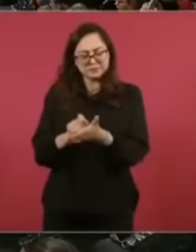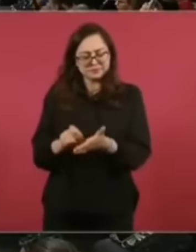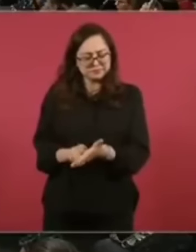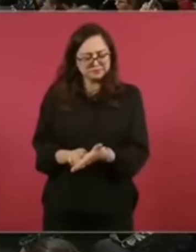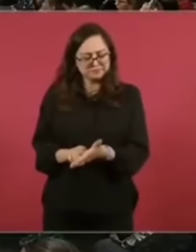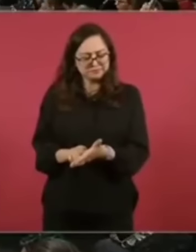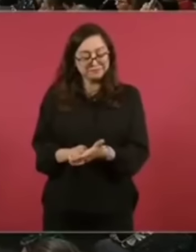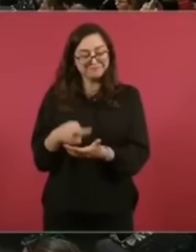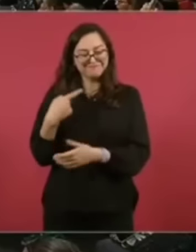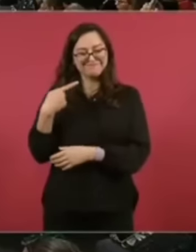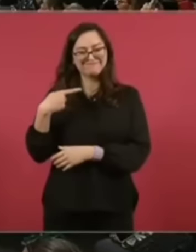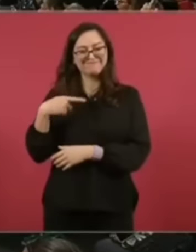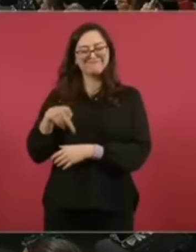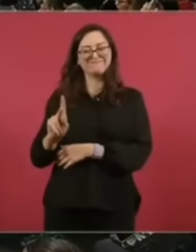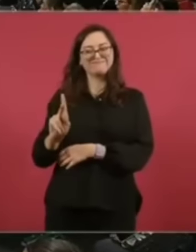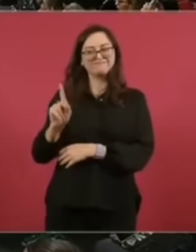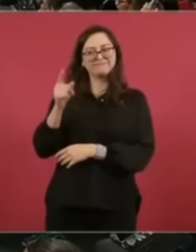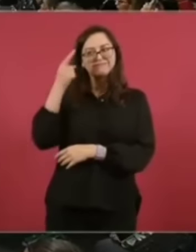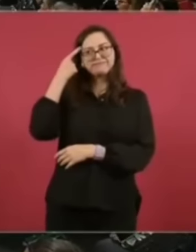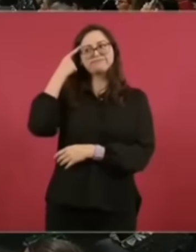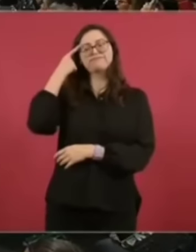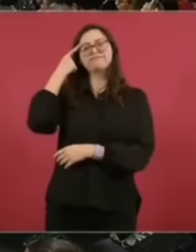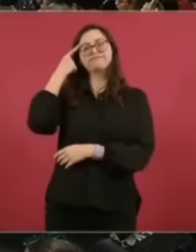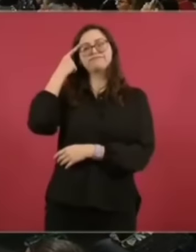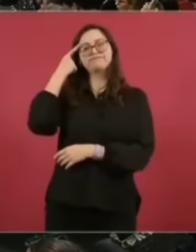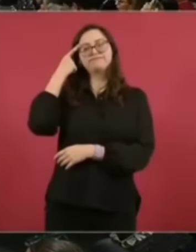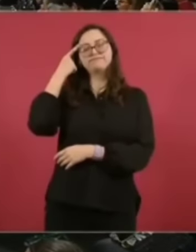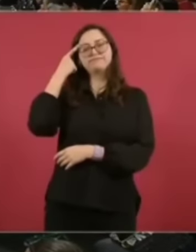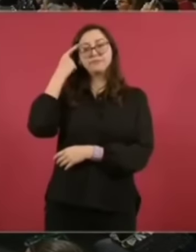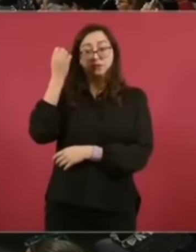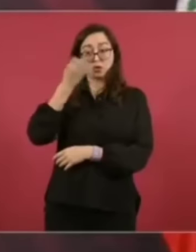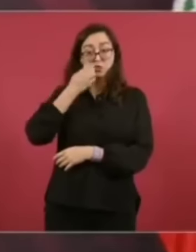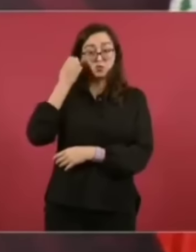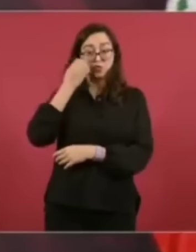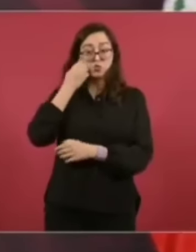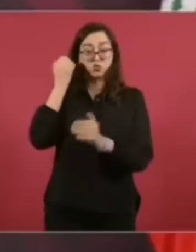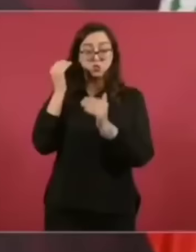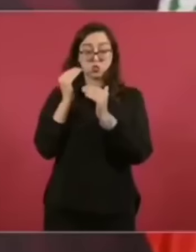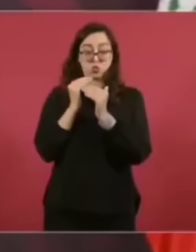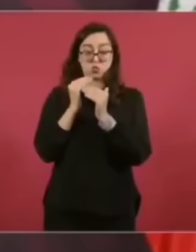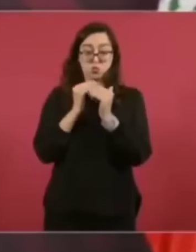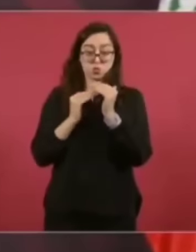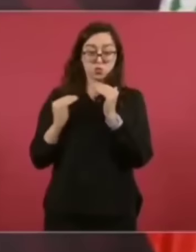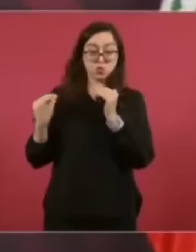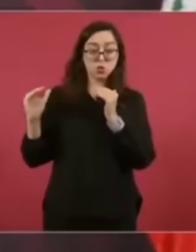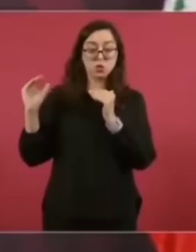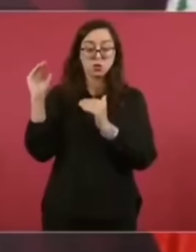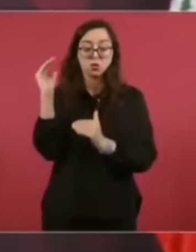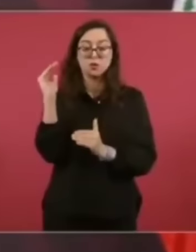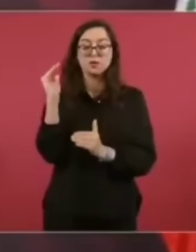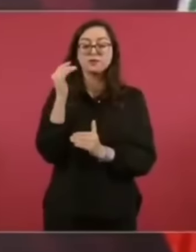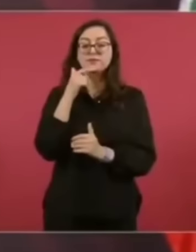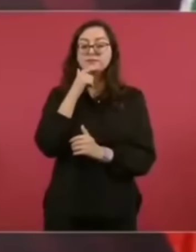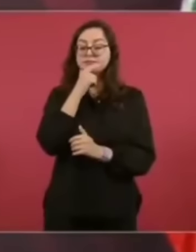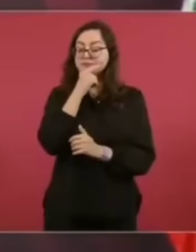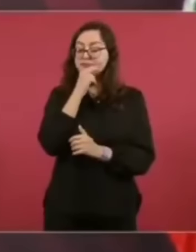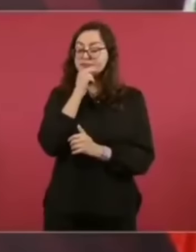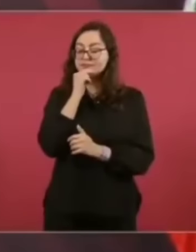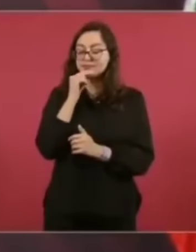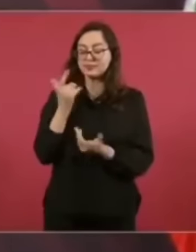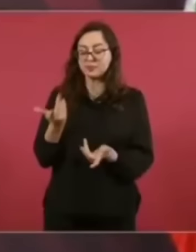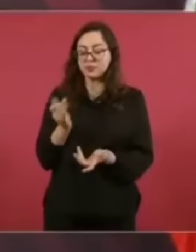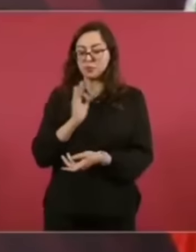cuando en la academia se cita y se remite al lector a fuentes